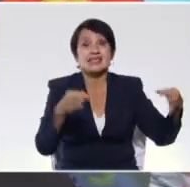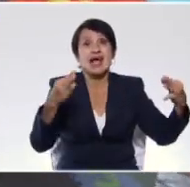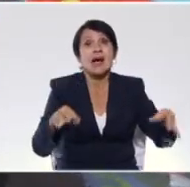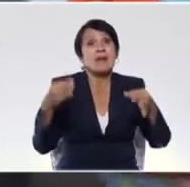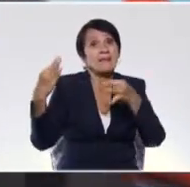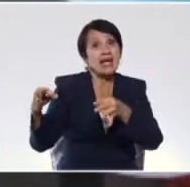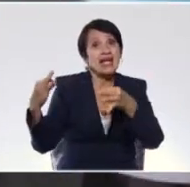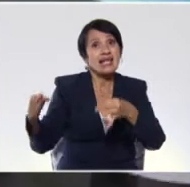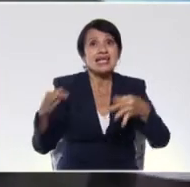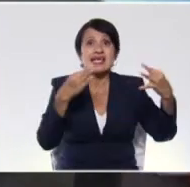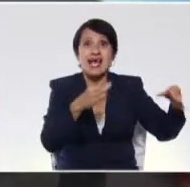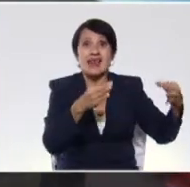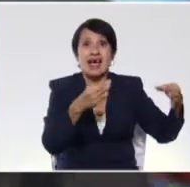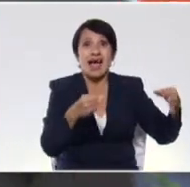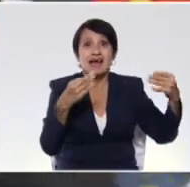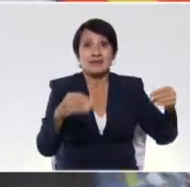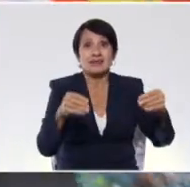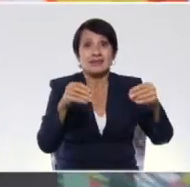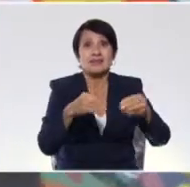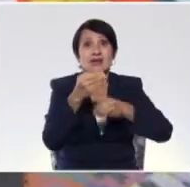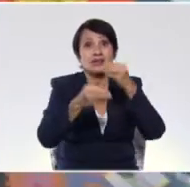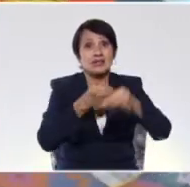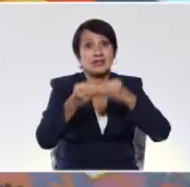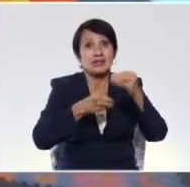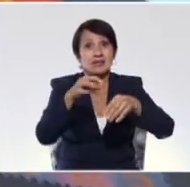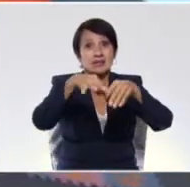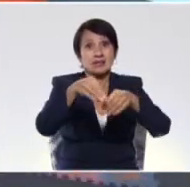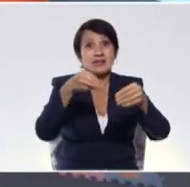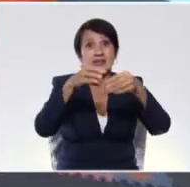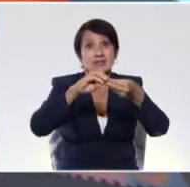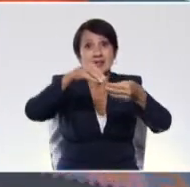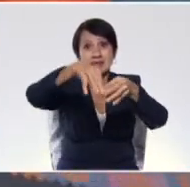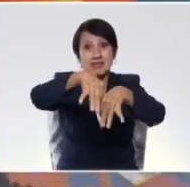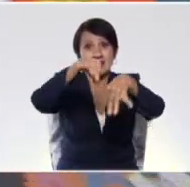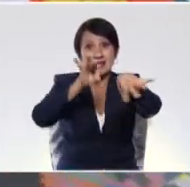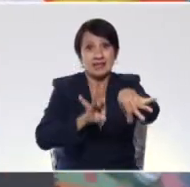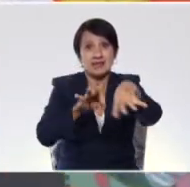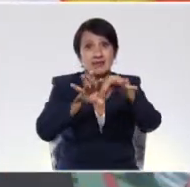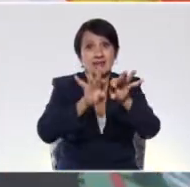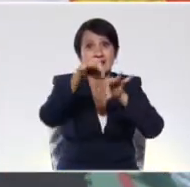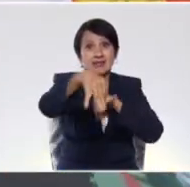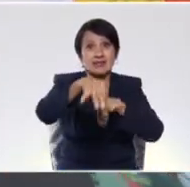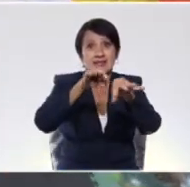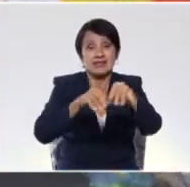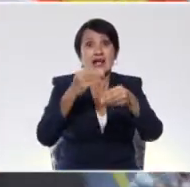derecha, papel izquierda. Hacemos tiritas y volvemos a empezar,